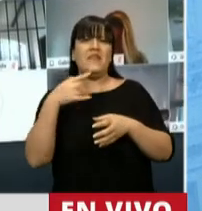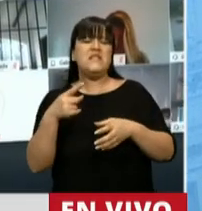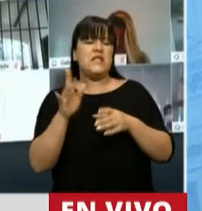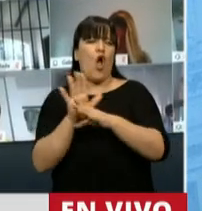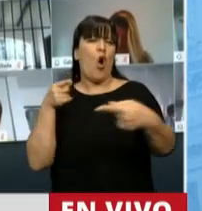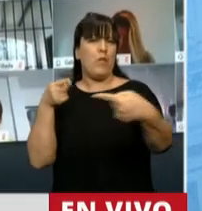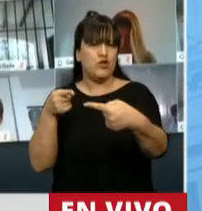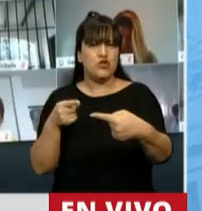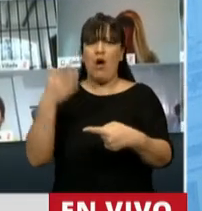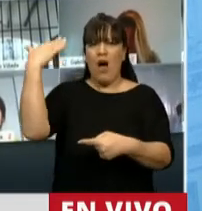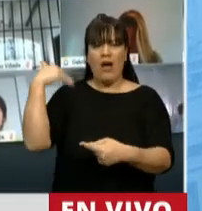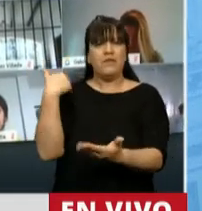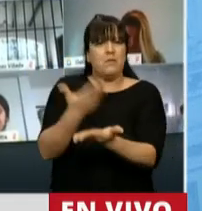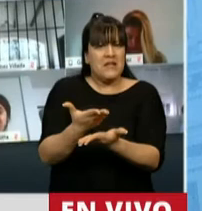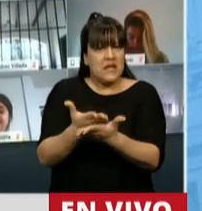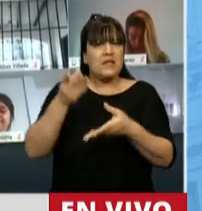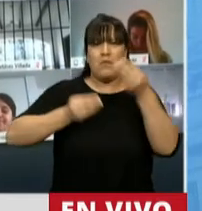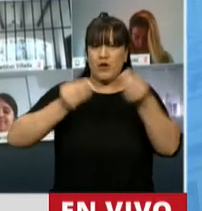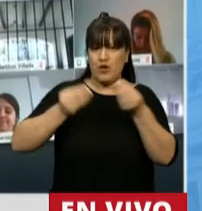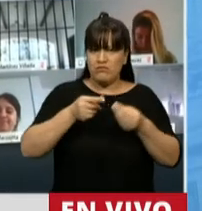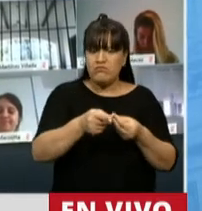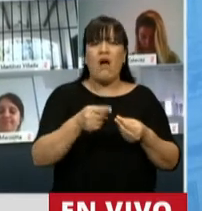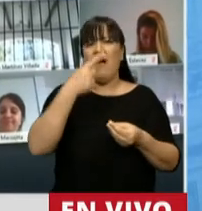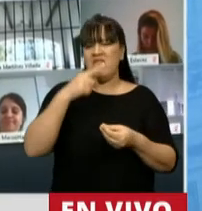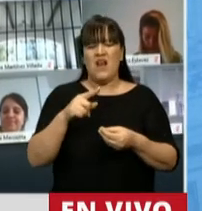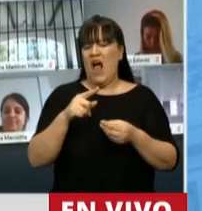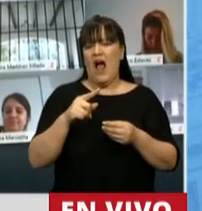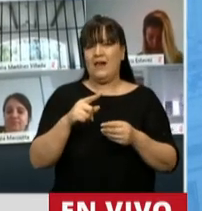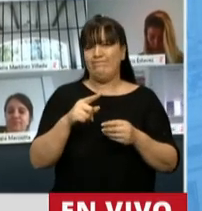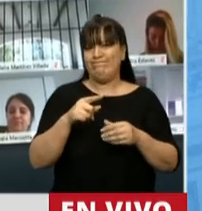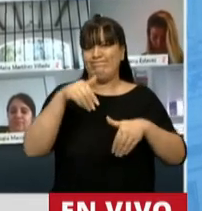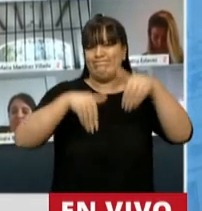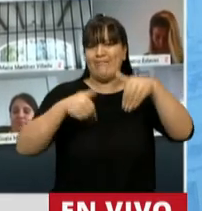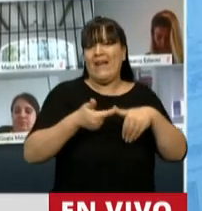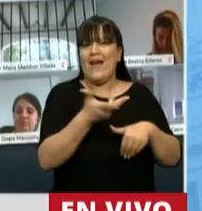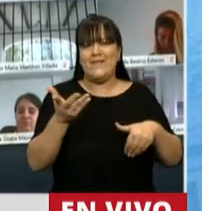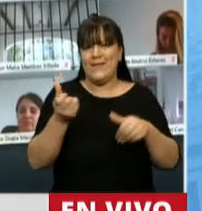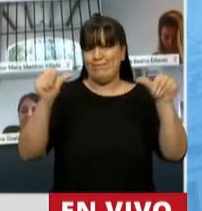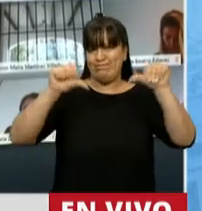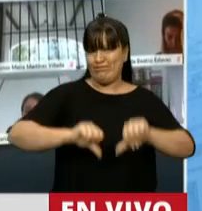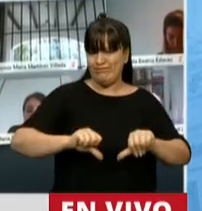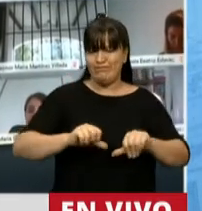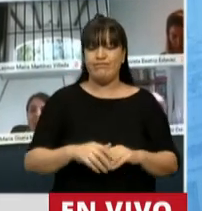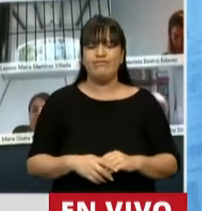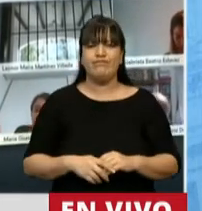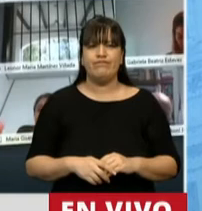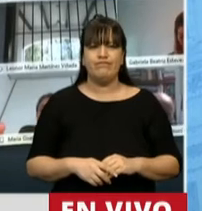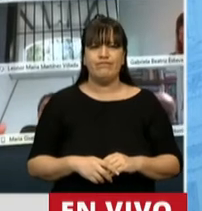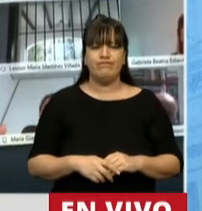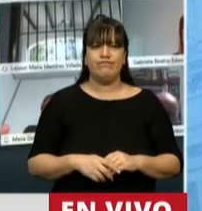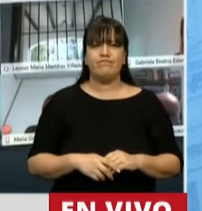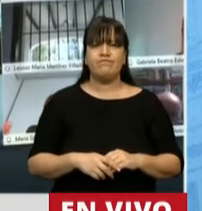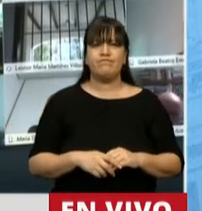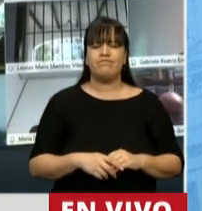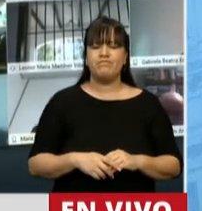habían presentado proyectos en ese sentido, no dieron por ni ahondaron esa situación. Mire